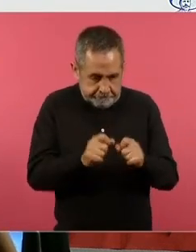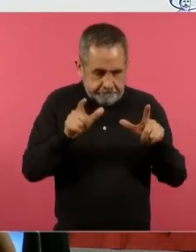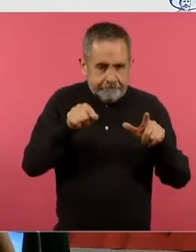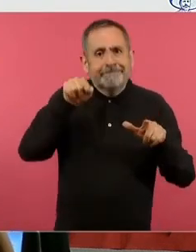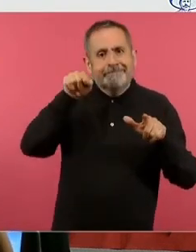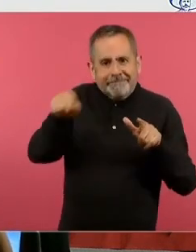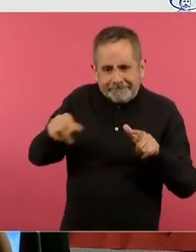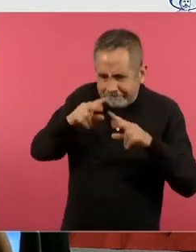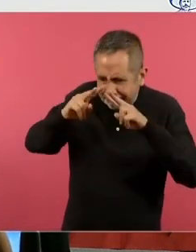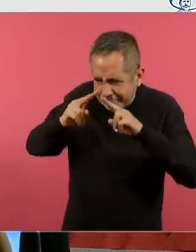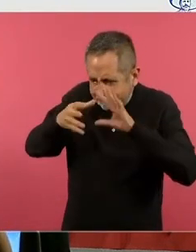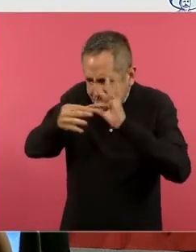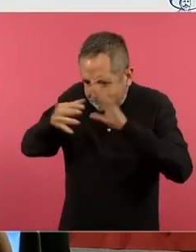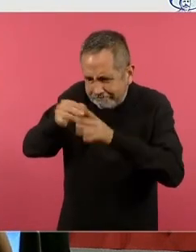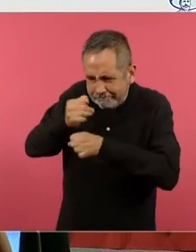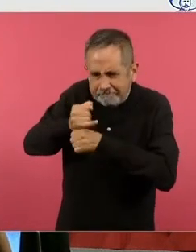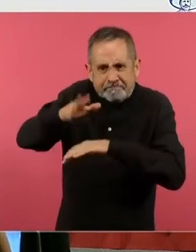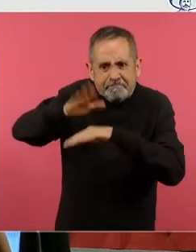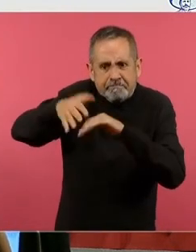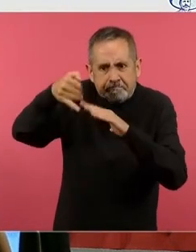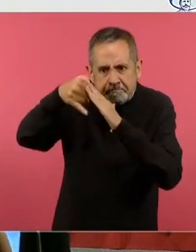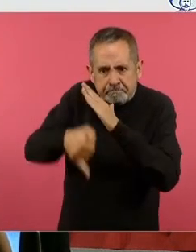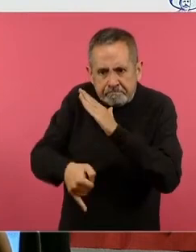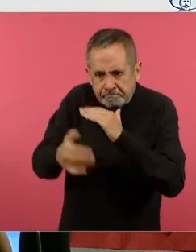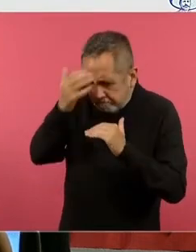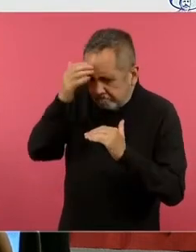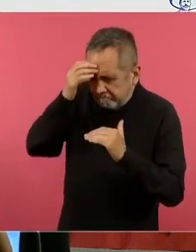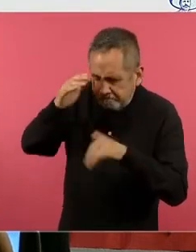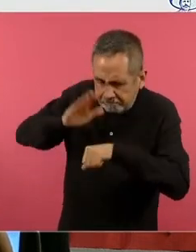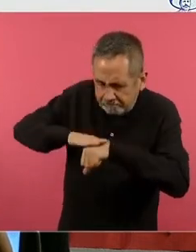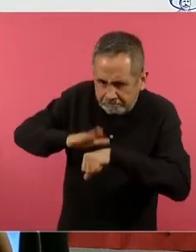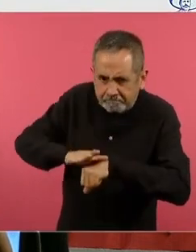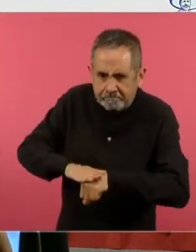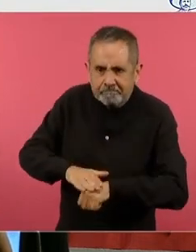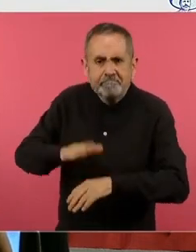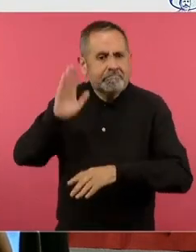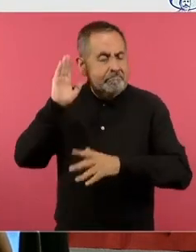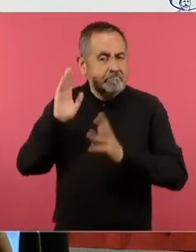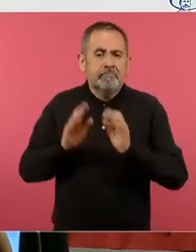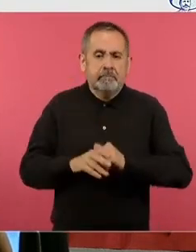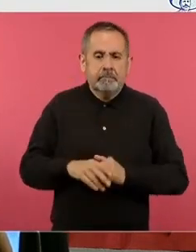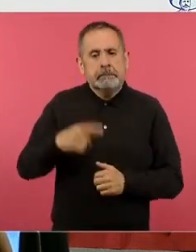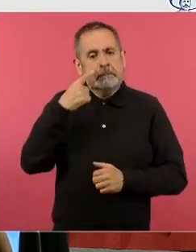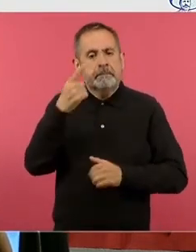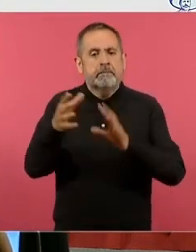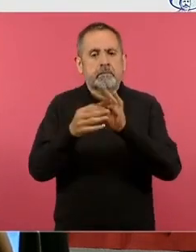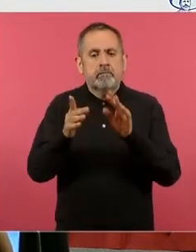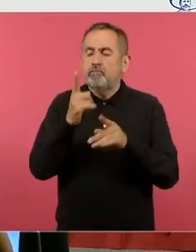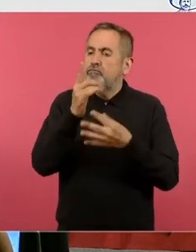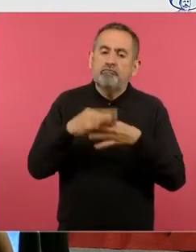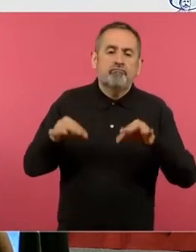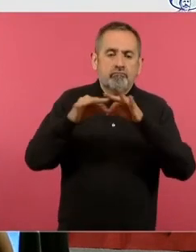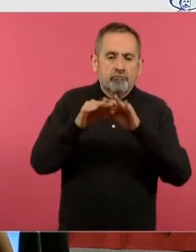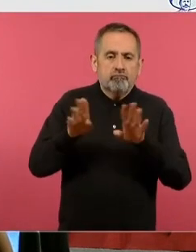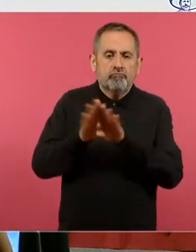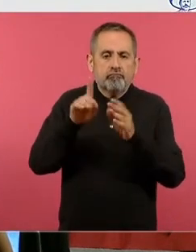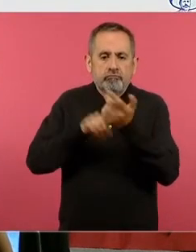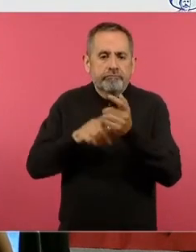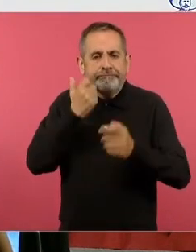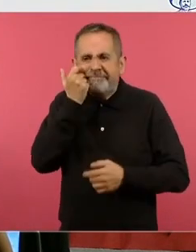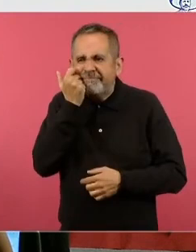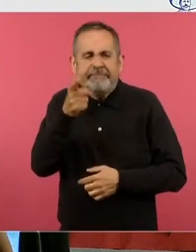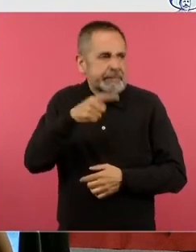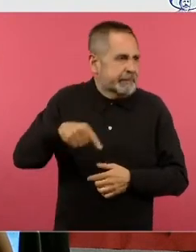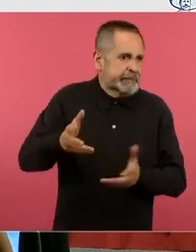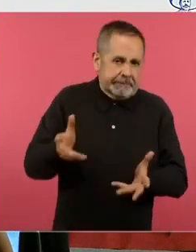profundizar que estamos buscando y vean la gran cosa padres de familia vean la gran cosa que estamos intentando